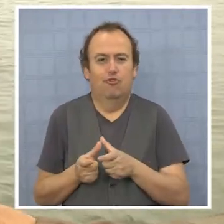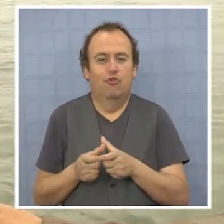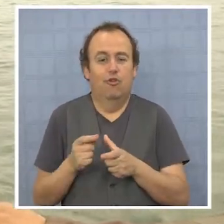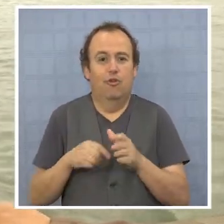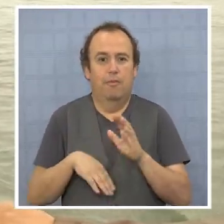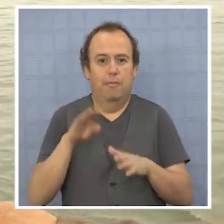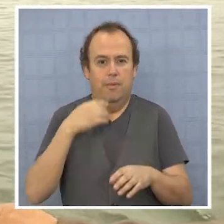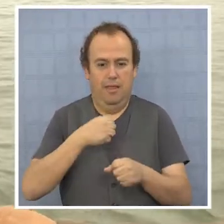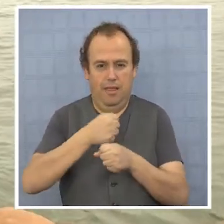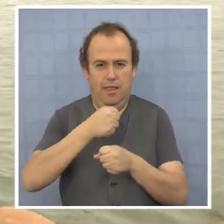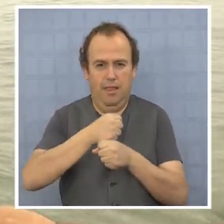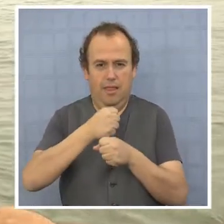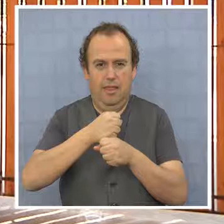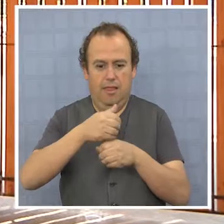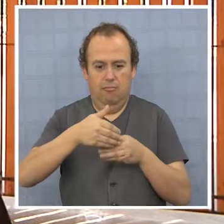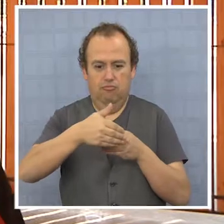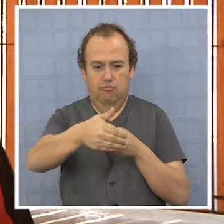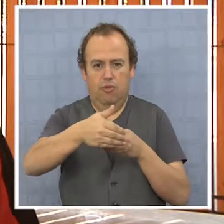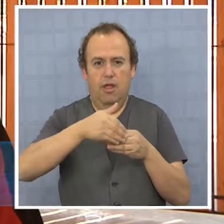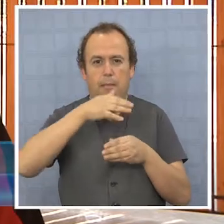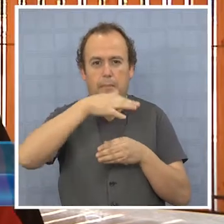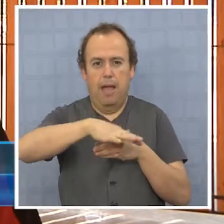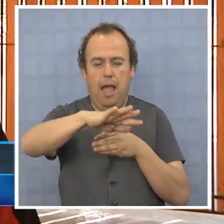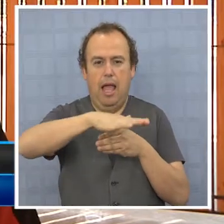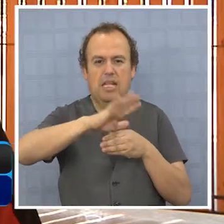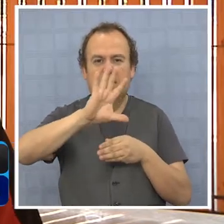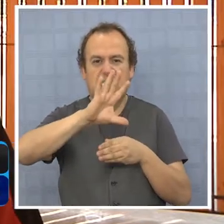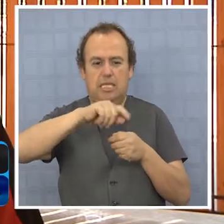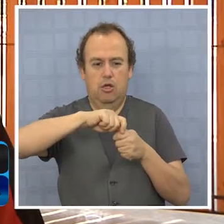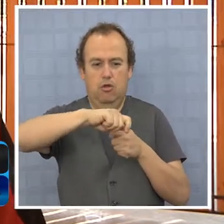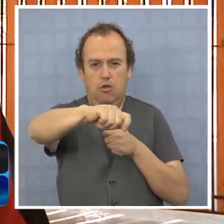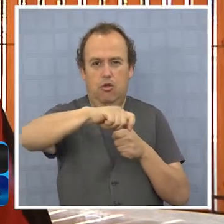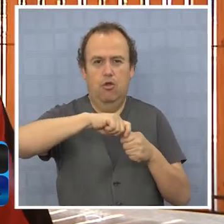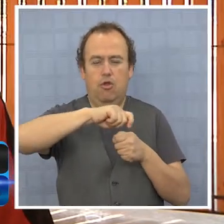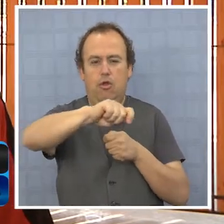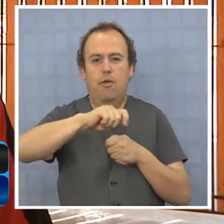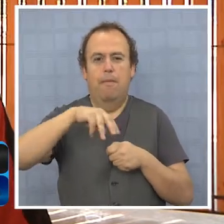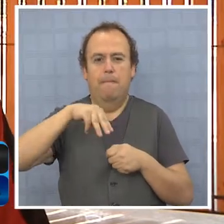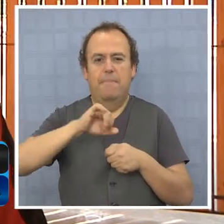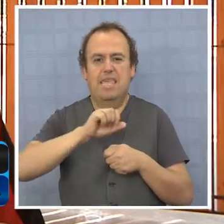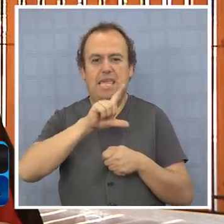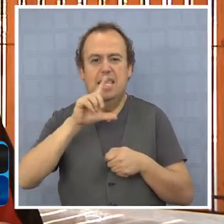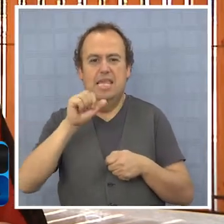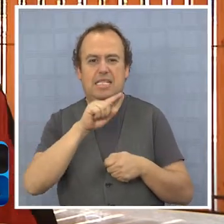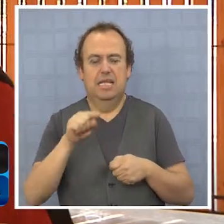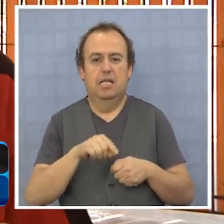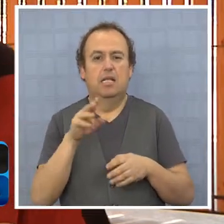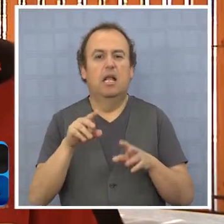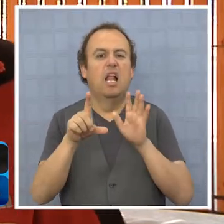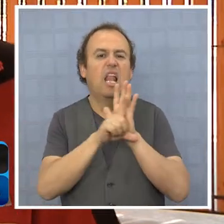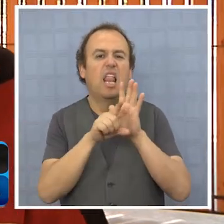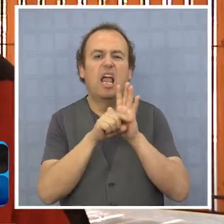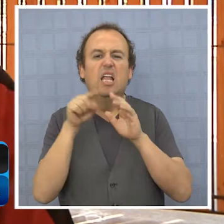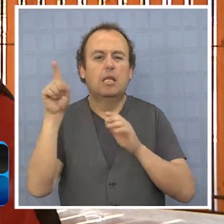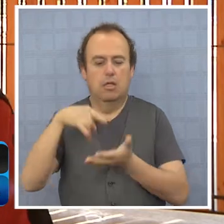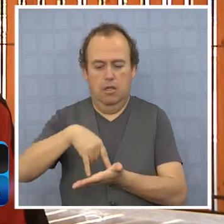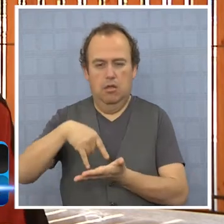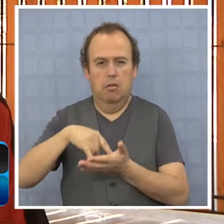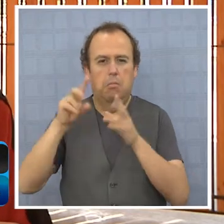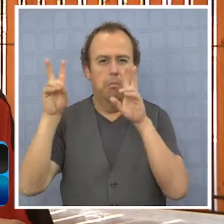dentro de las 5 millas. La ley que se está discutiendo hoy en día va